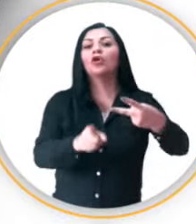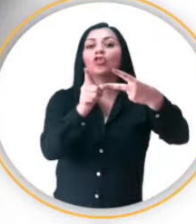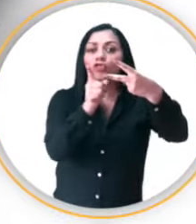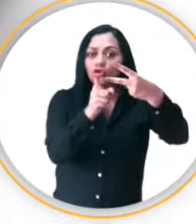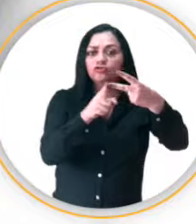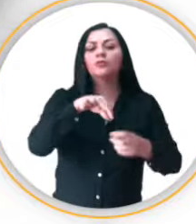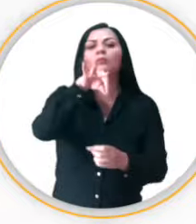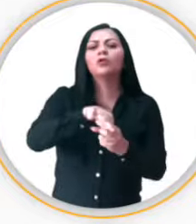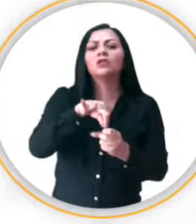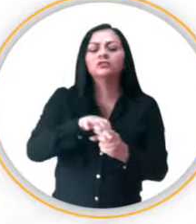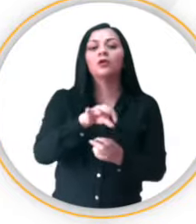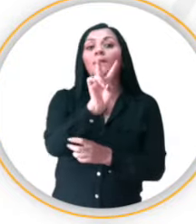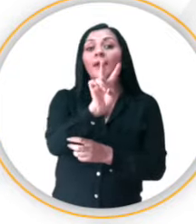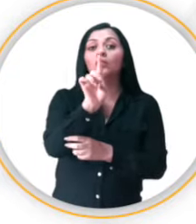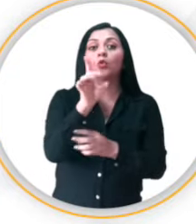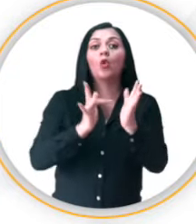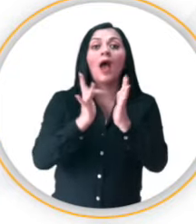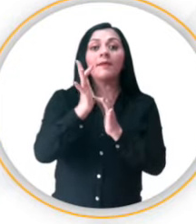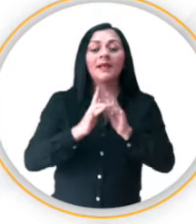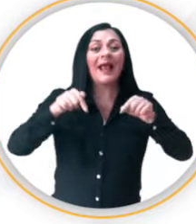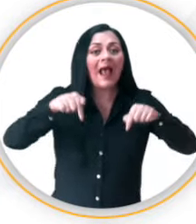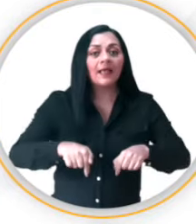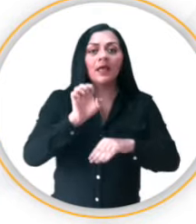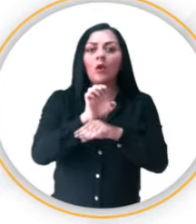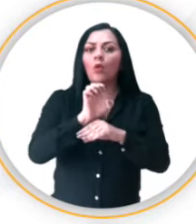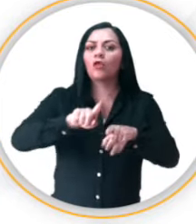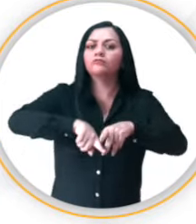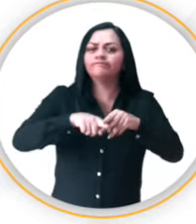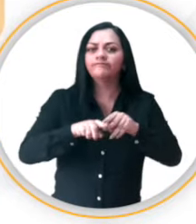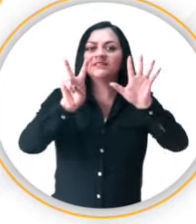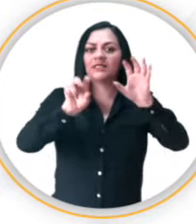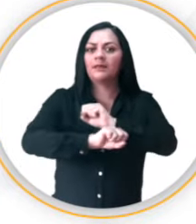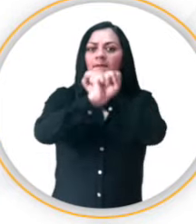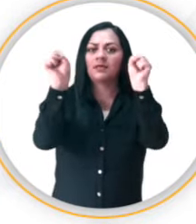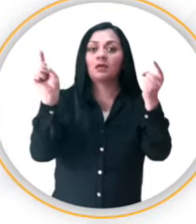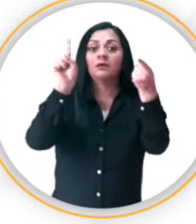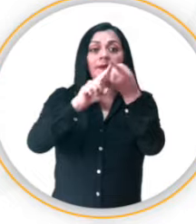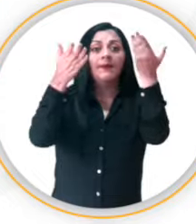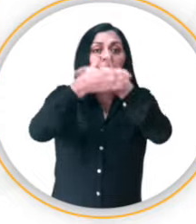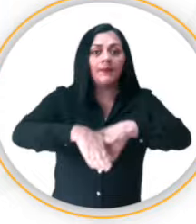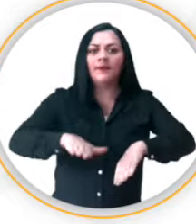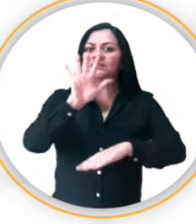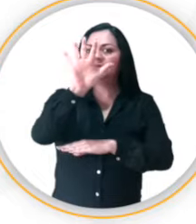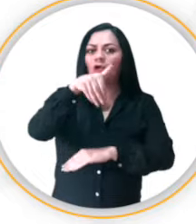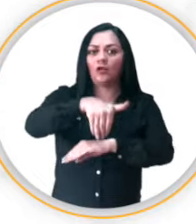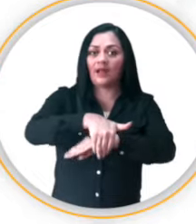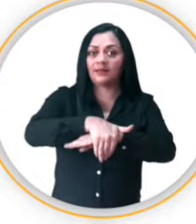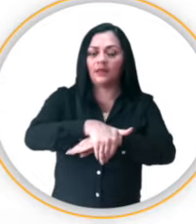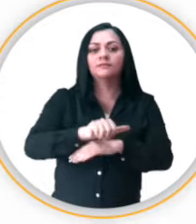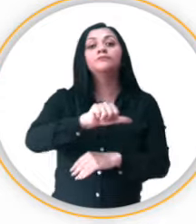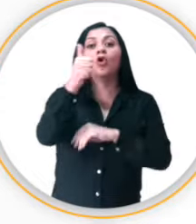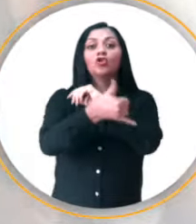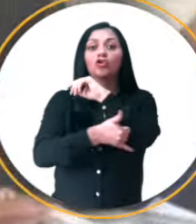Votación. El domingo 21 de abril, la jornada de votación en territorio nacional inicia a las 7 horas y concluye a las 17